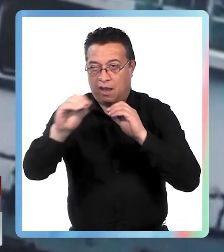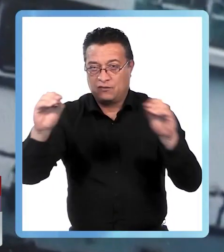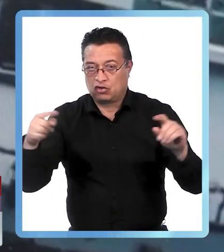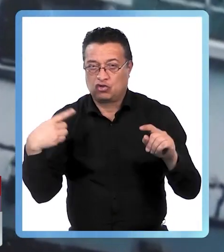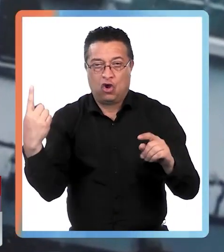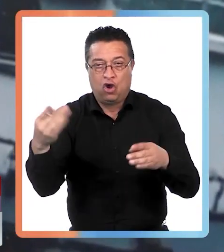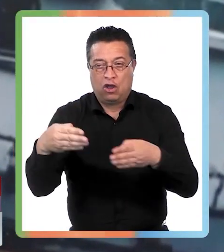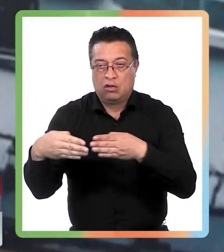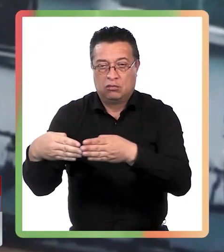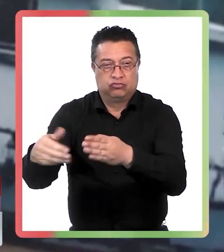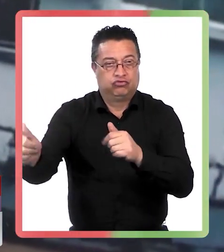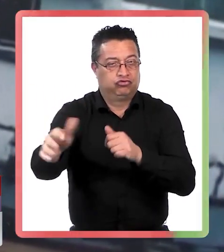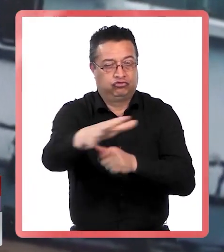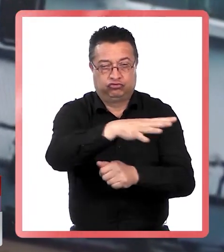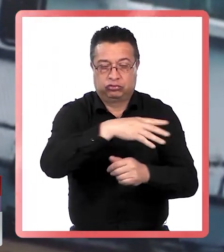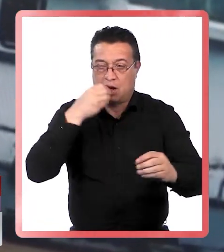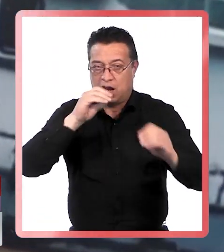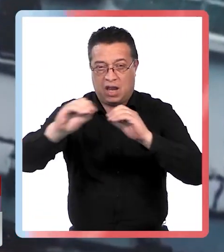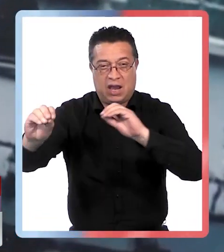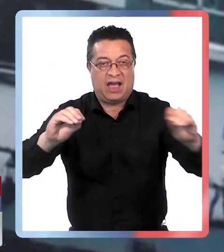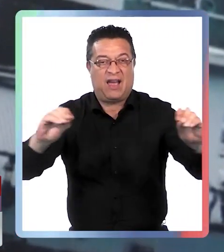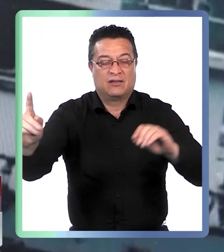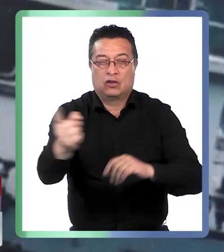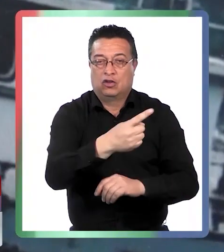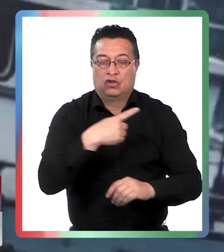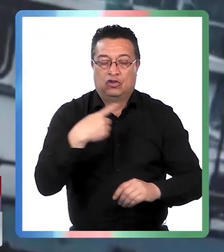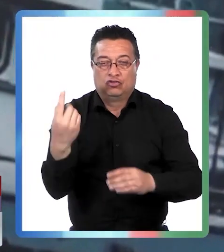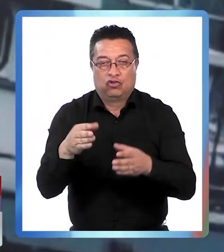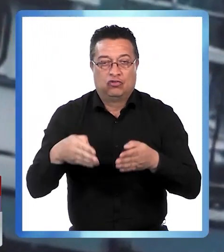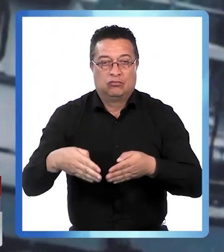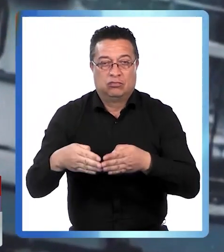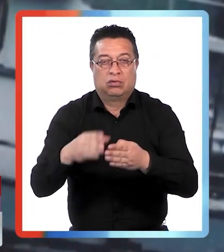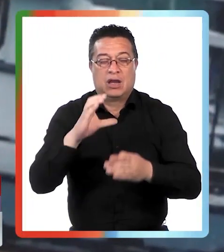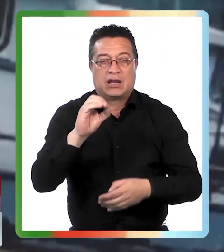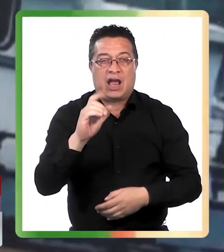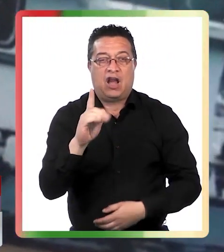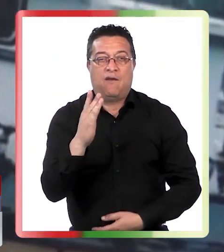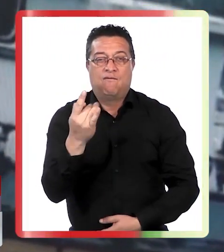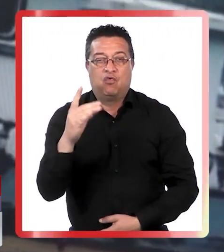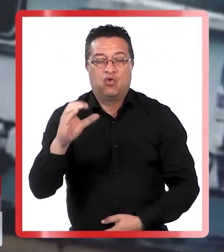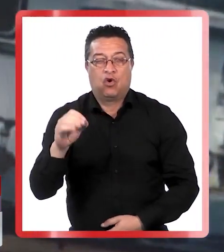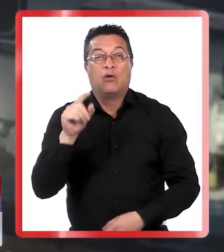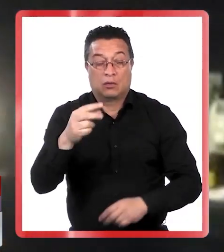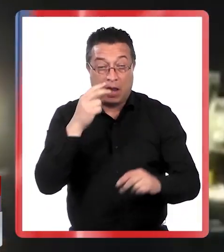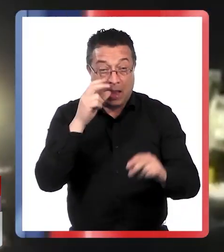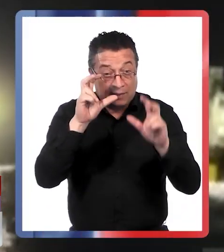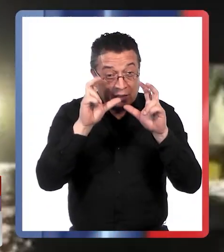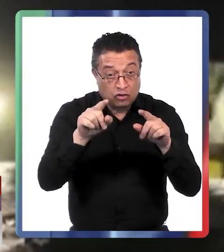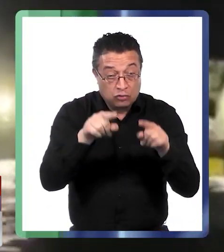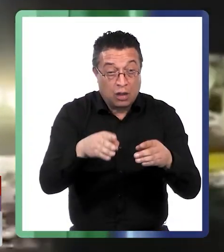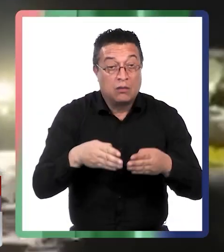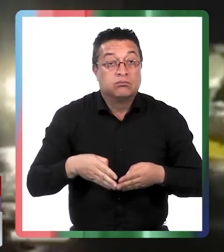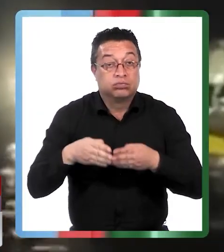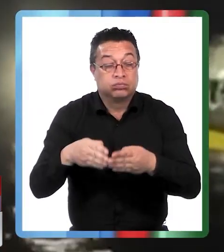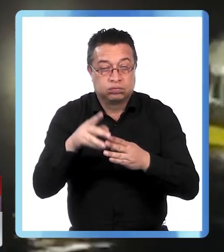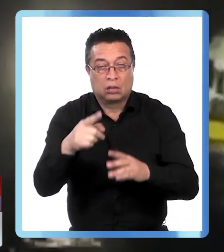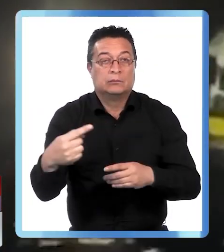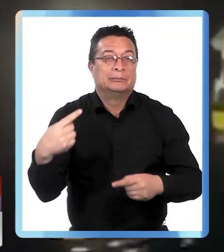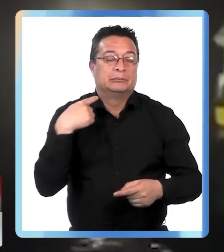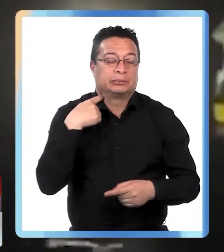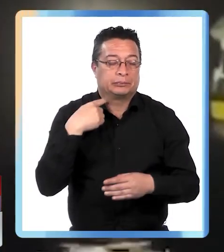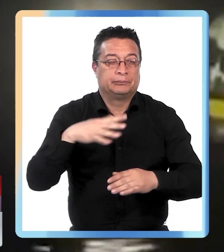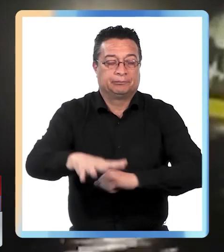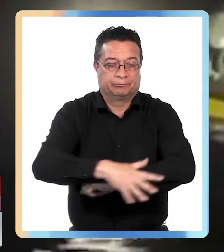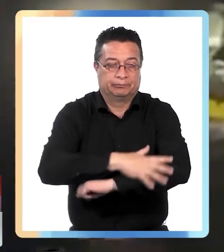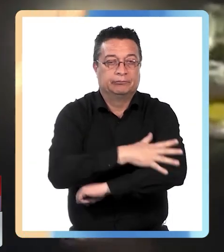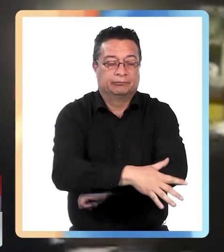embarcaciones que se encontraban navegando en las cercanías del Golfo Calbuco. Ponen atención en su navegación debido a este accidente